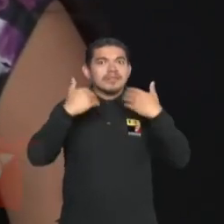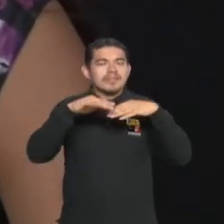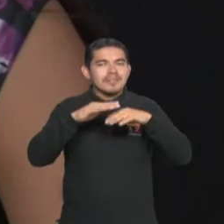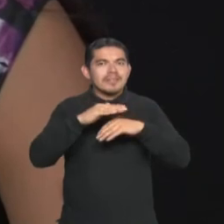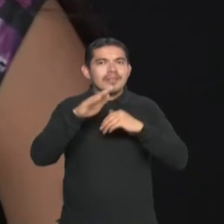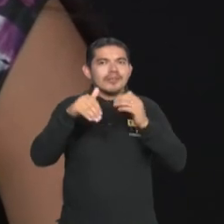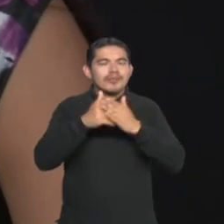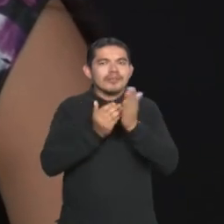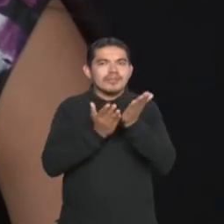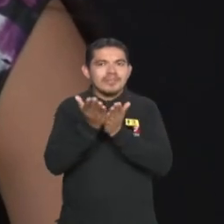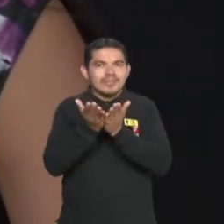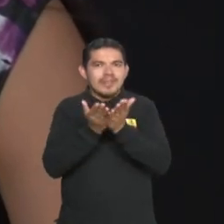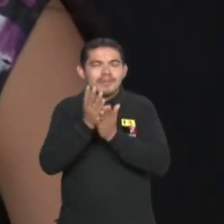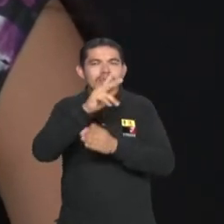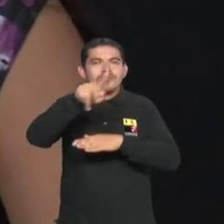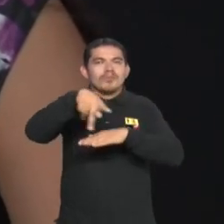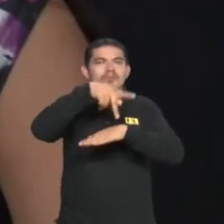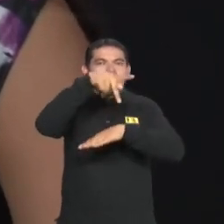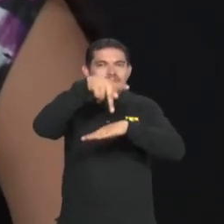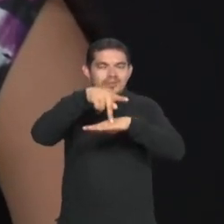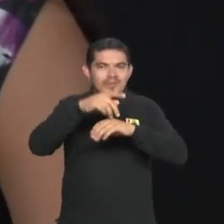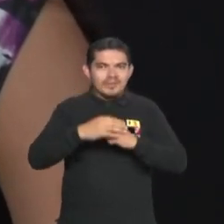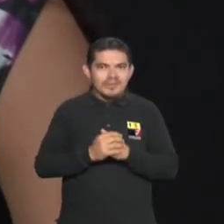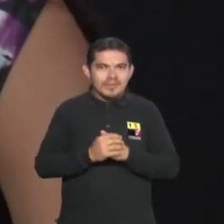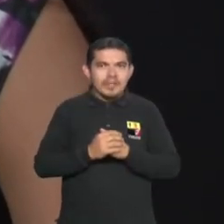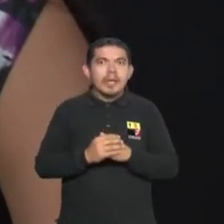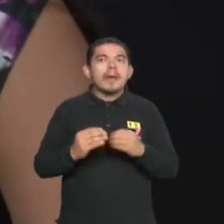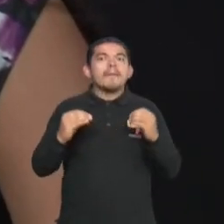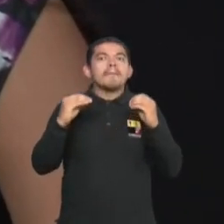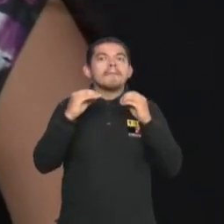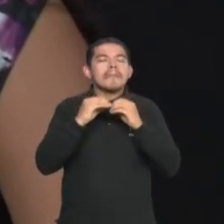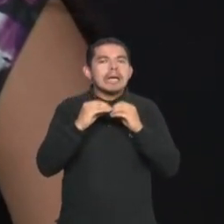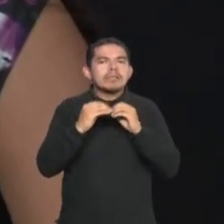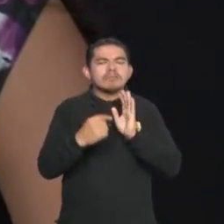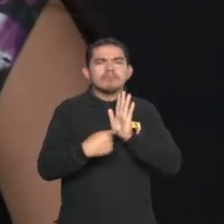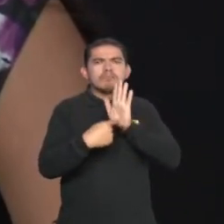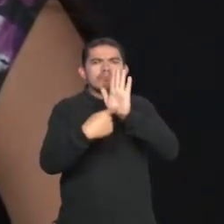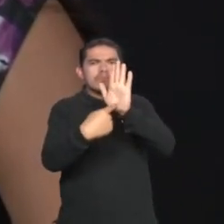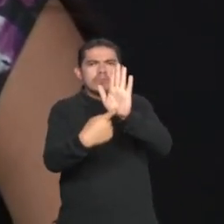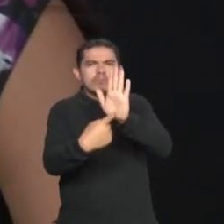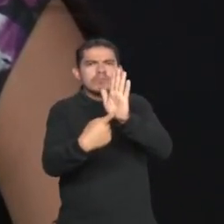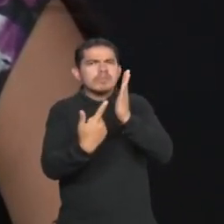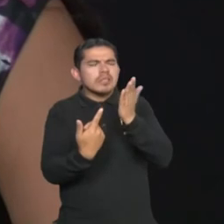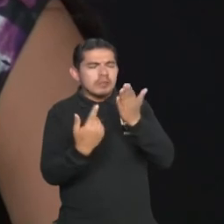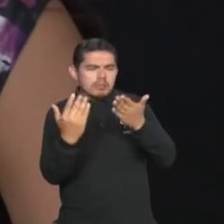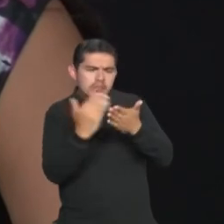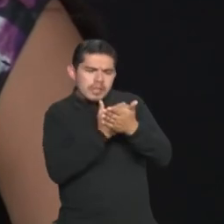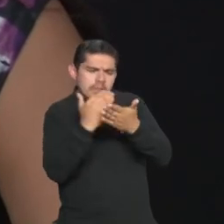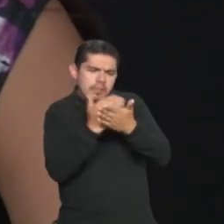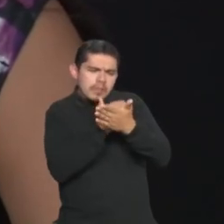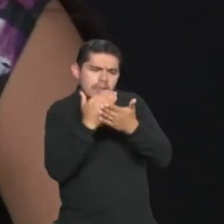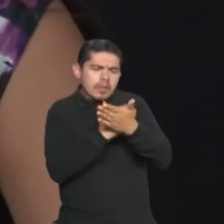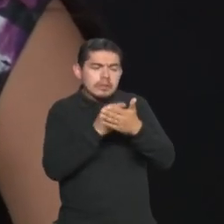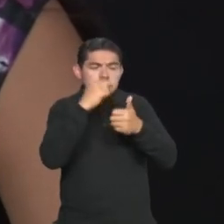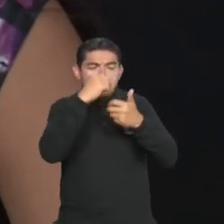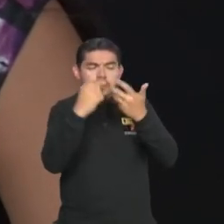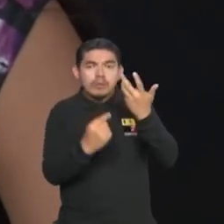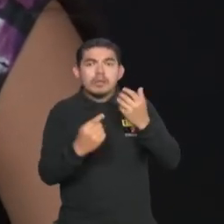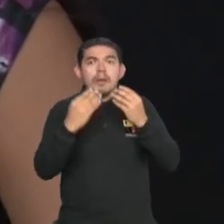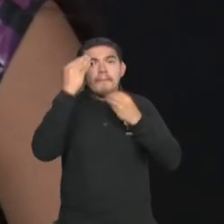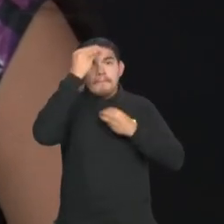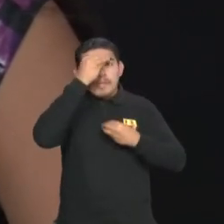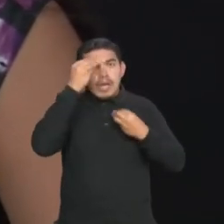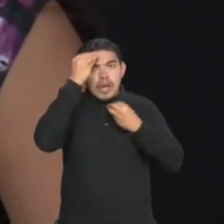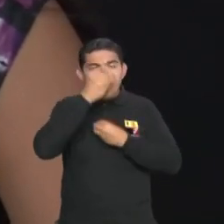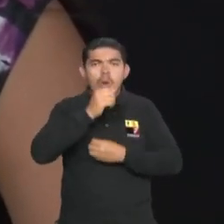nosotros hacemos es un servicio profesional en donde se ven varios principios personales,